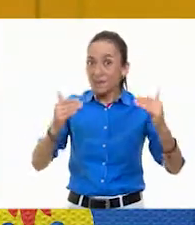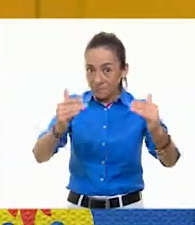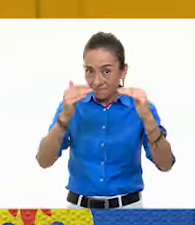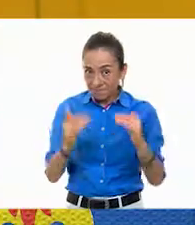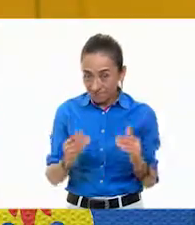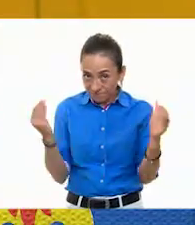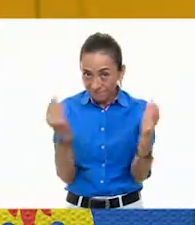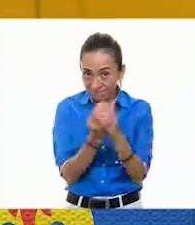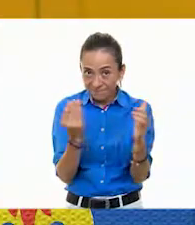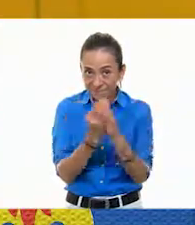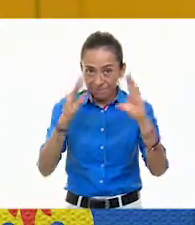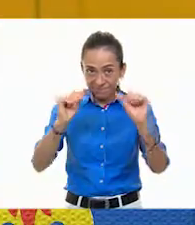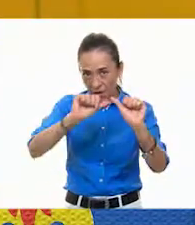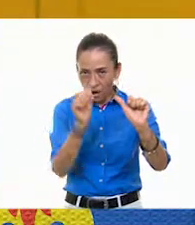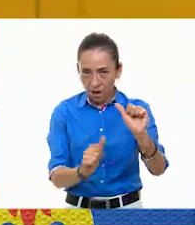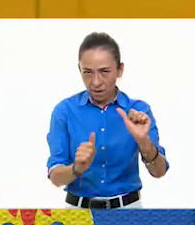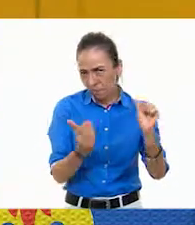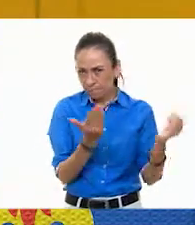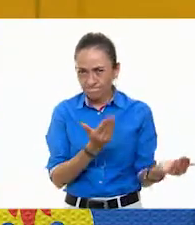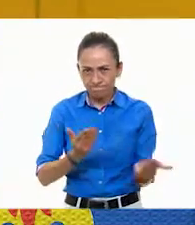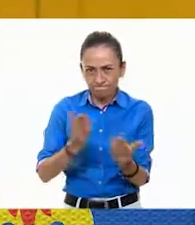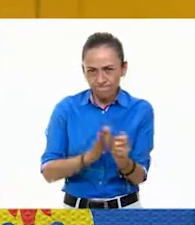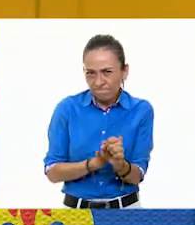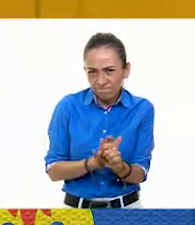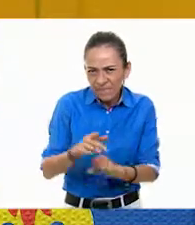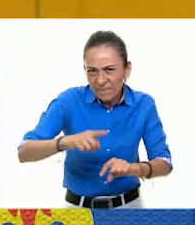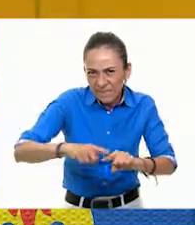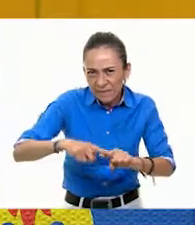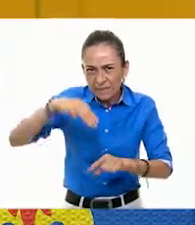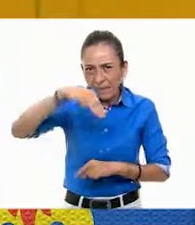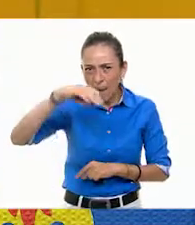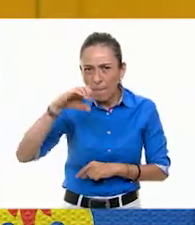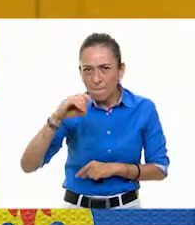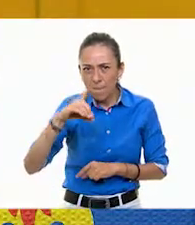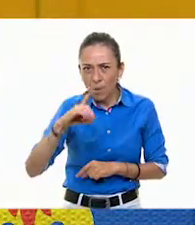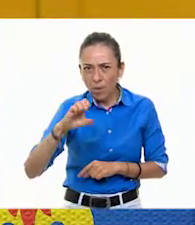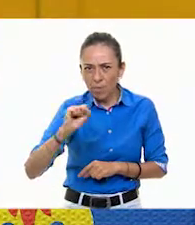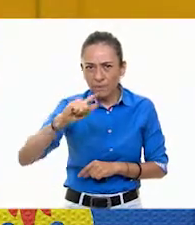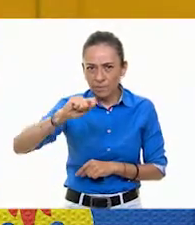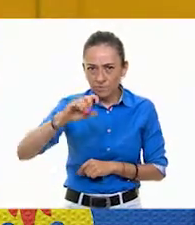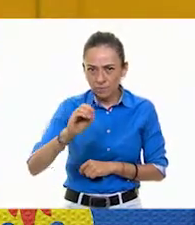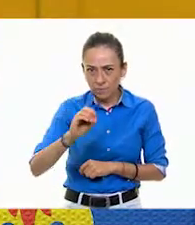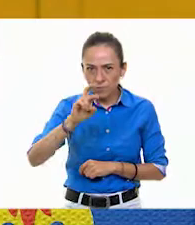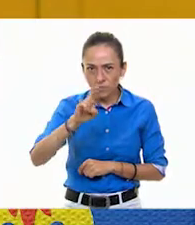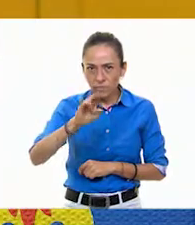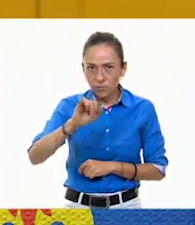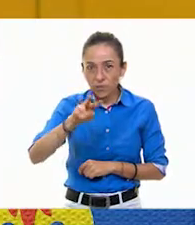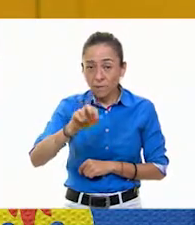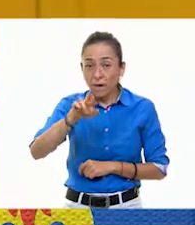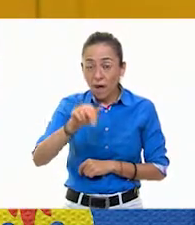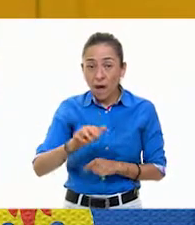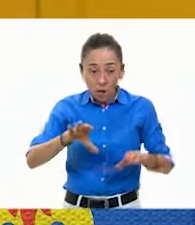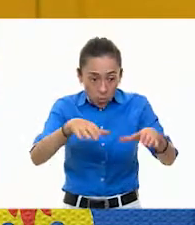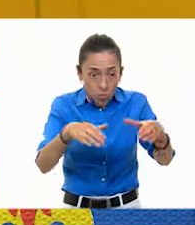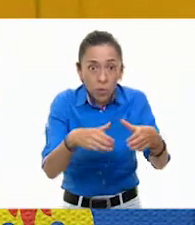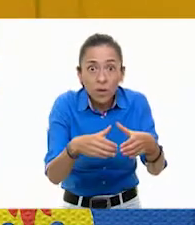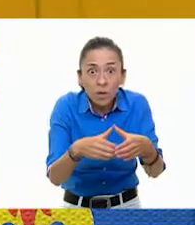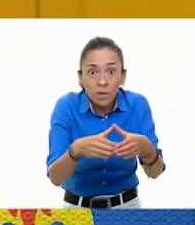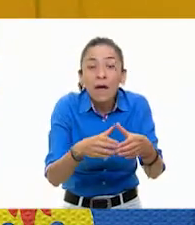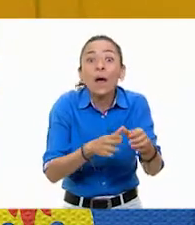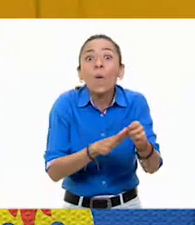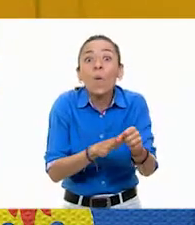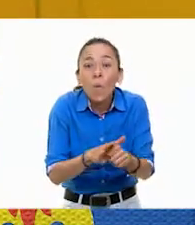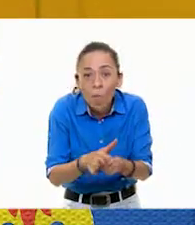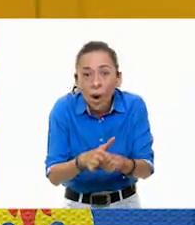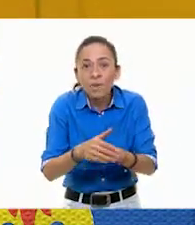analizaremos una obra del maestro Modesto Rivera, de la comunidad Yurata de Nayarit.